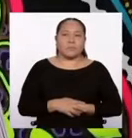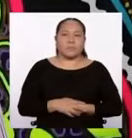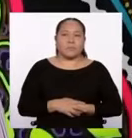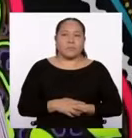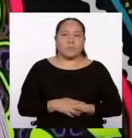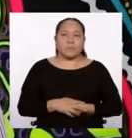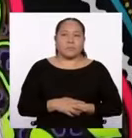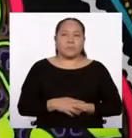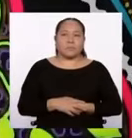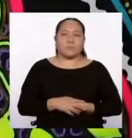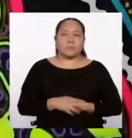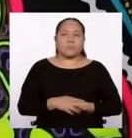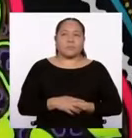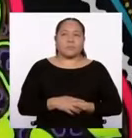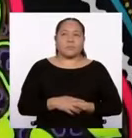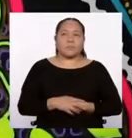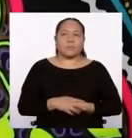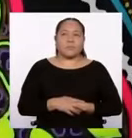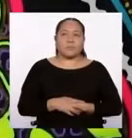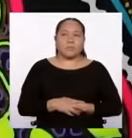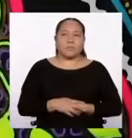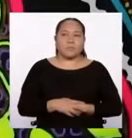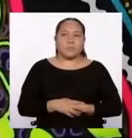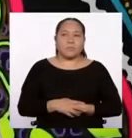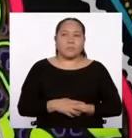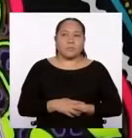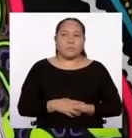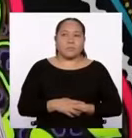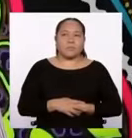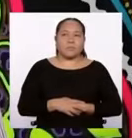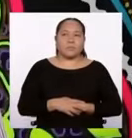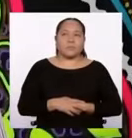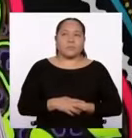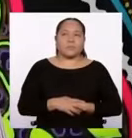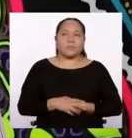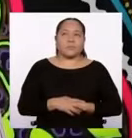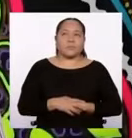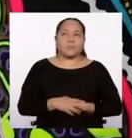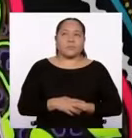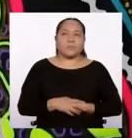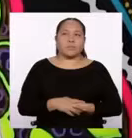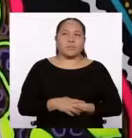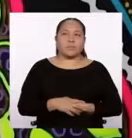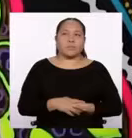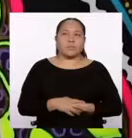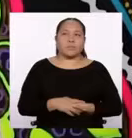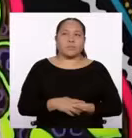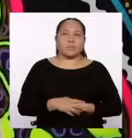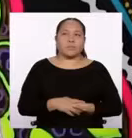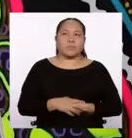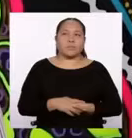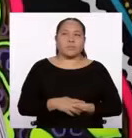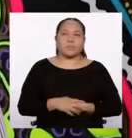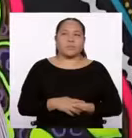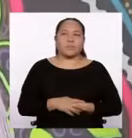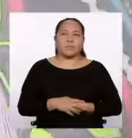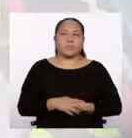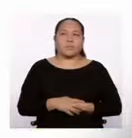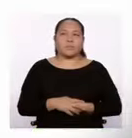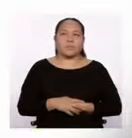¡Ozarenci Internacional Así Añanepe 2019!